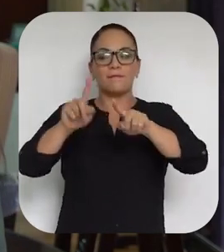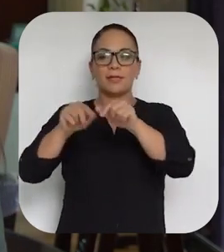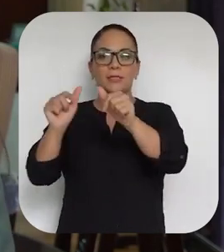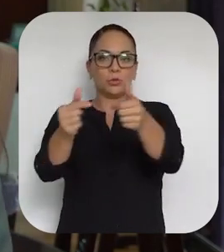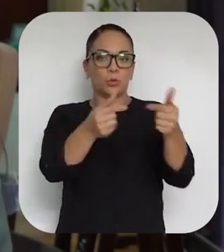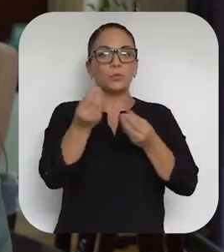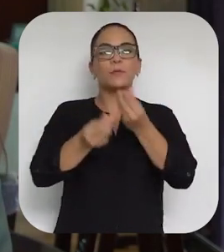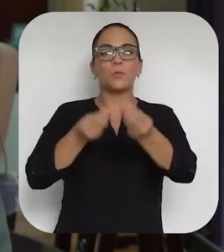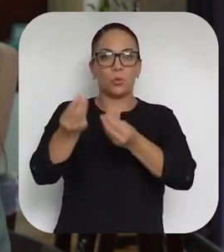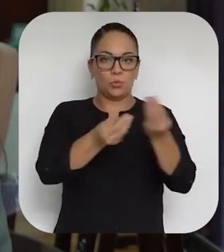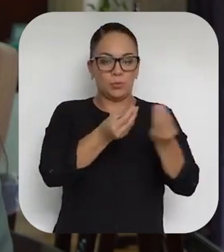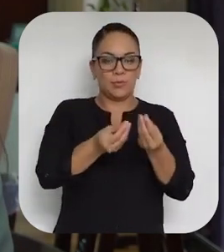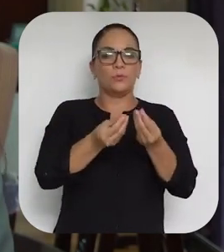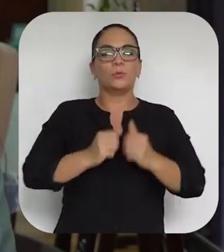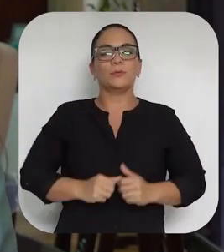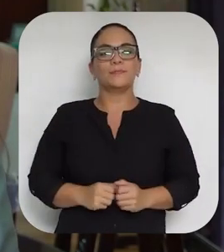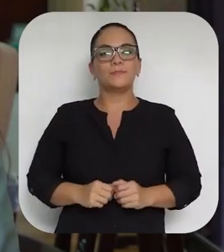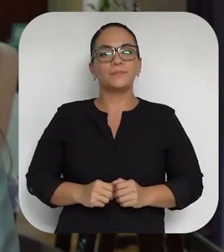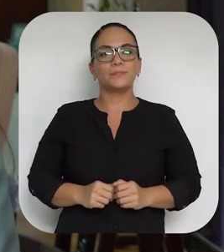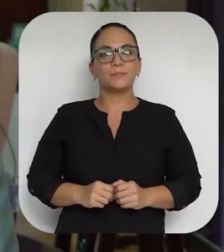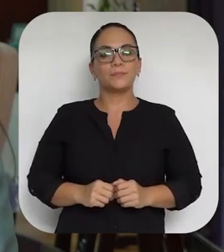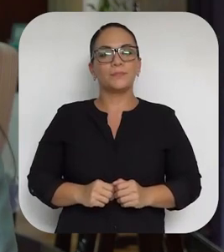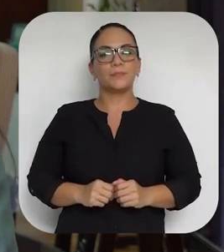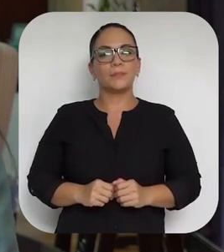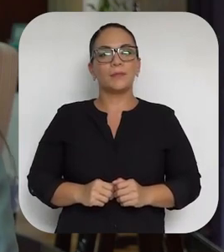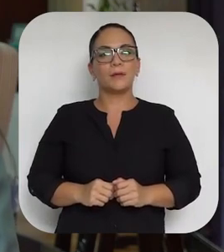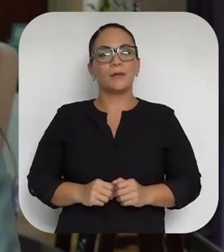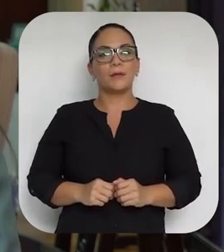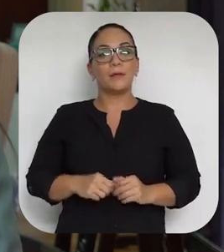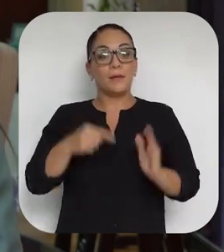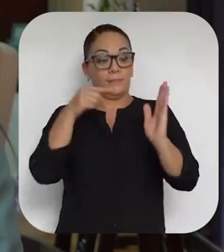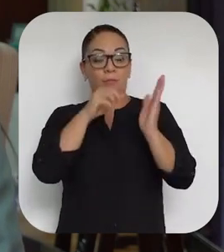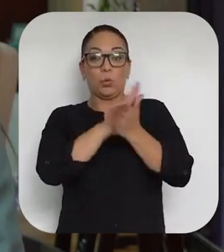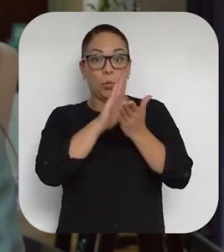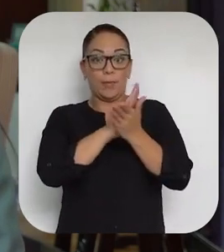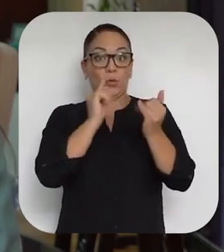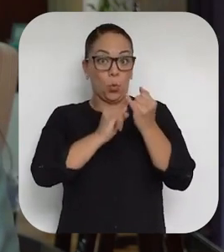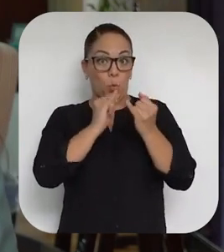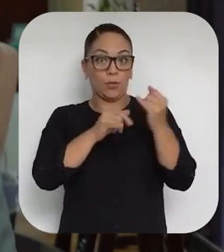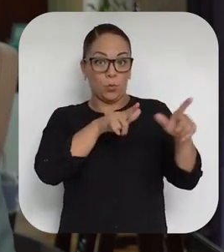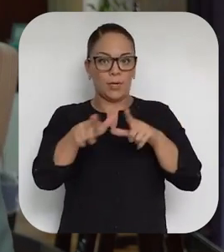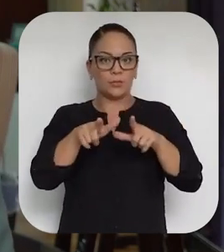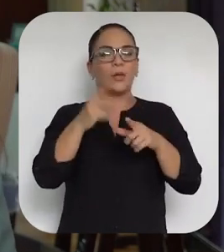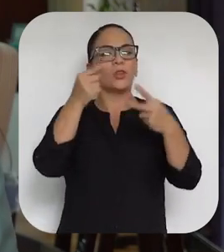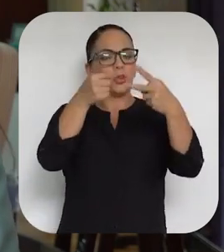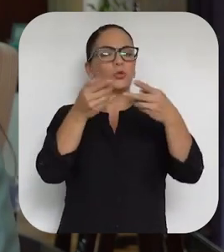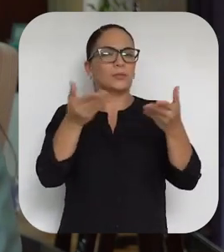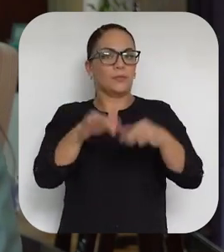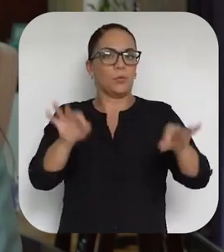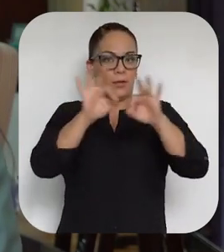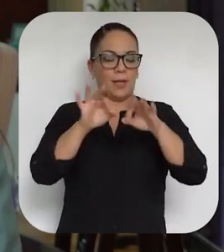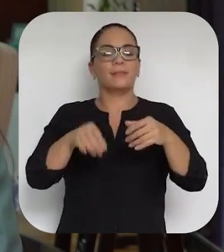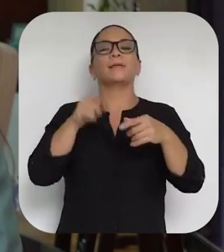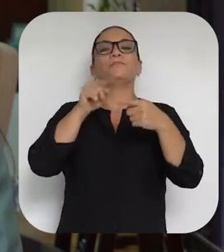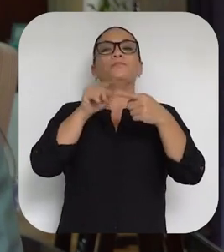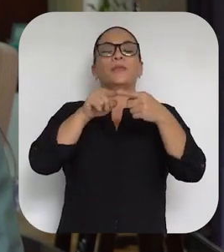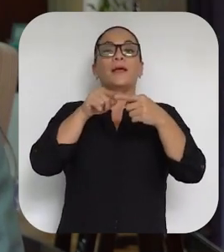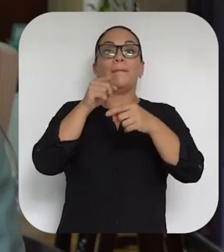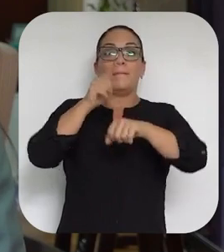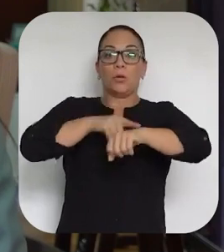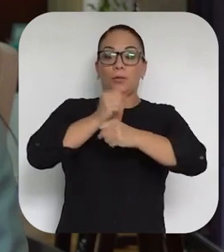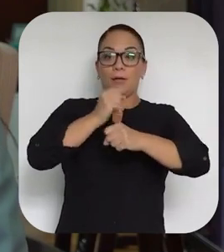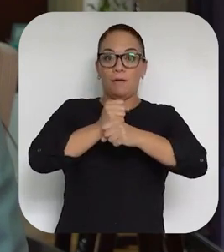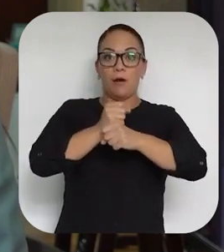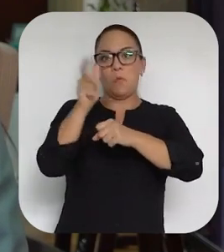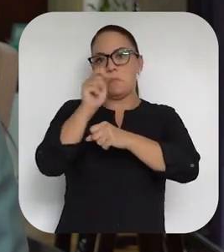actores y también que en esta última versión tenemos dos cambios importantes en la jornada anualizada y en lo que es la jornada excepcional